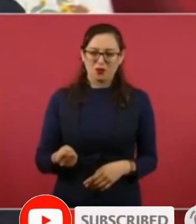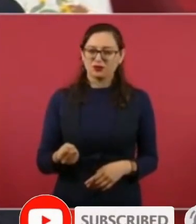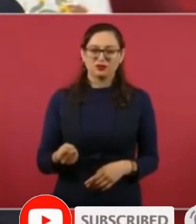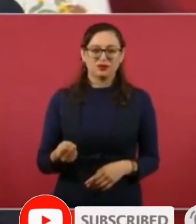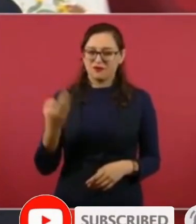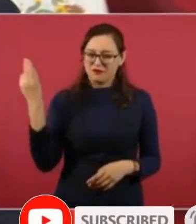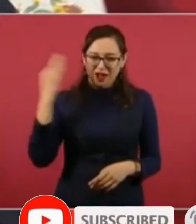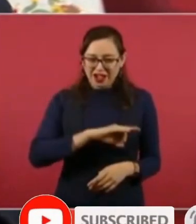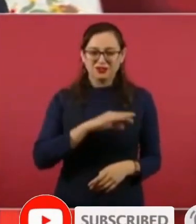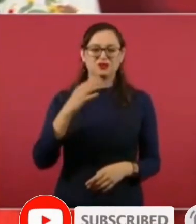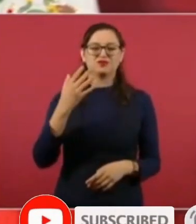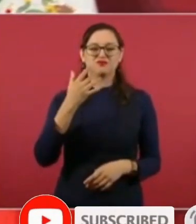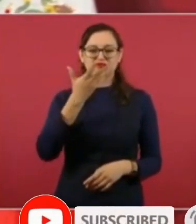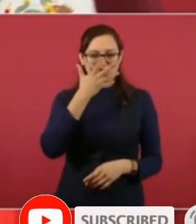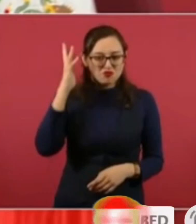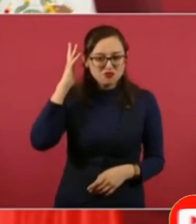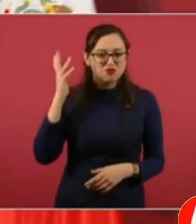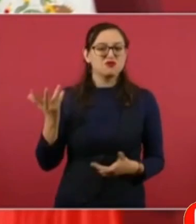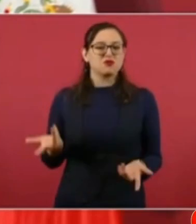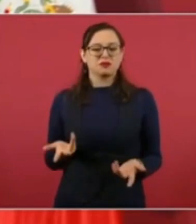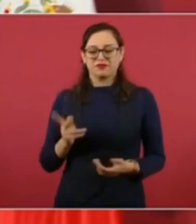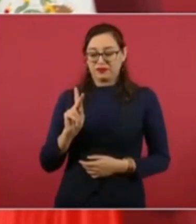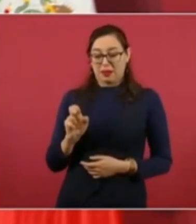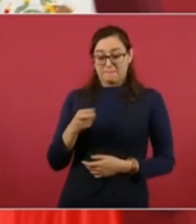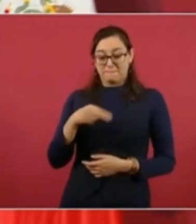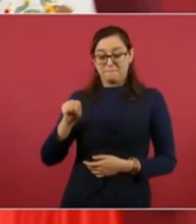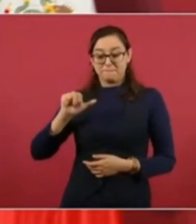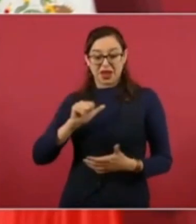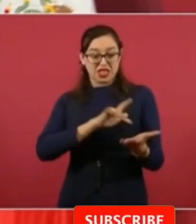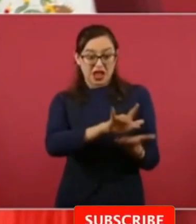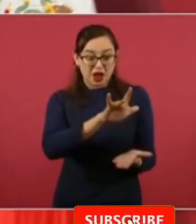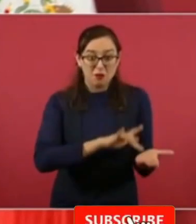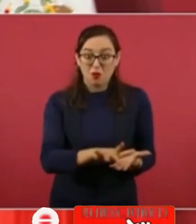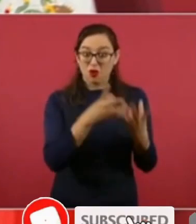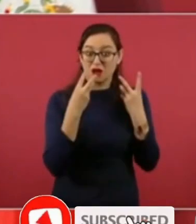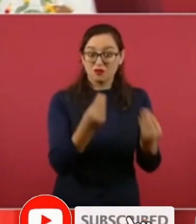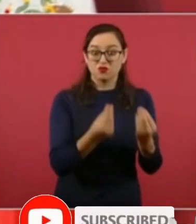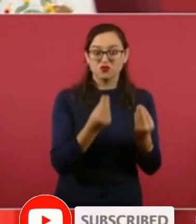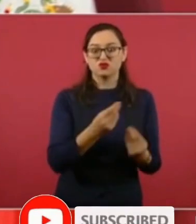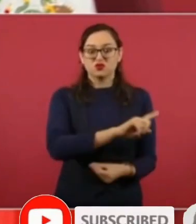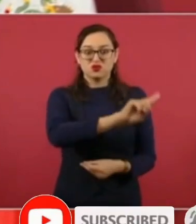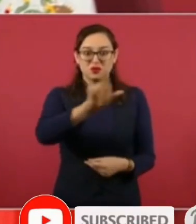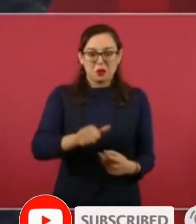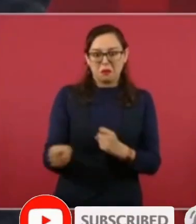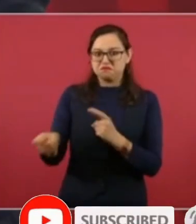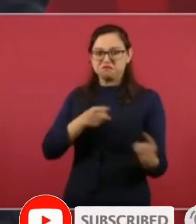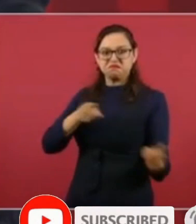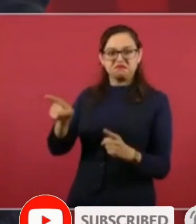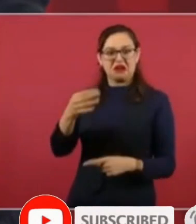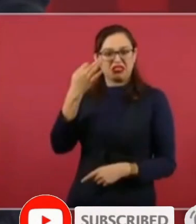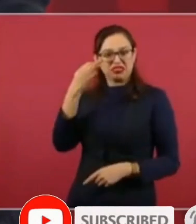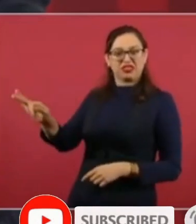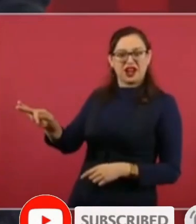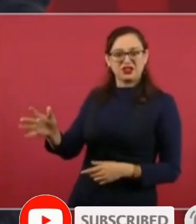terminando terminaron por faltarle respeto el presidente Peña